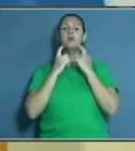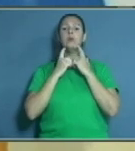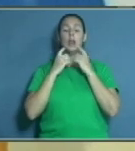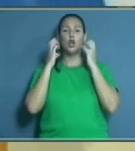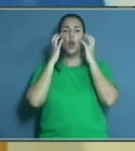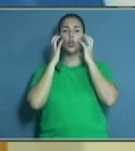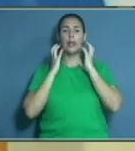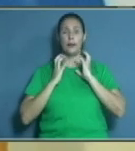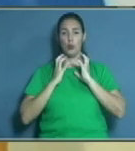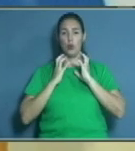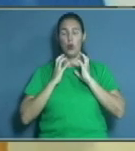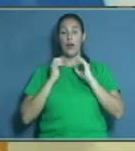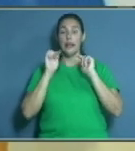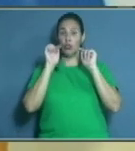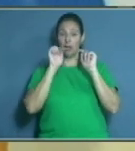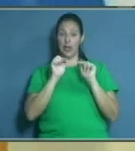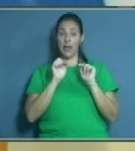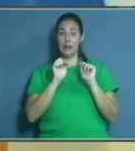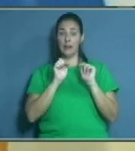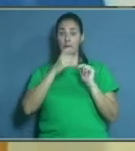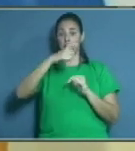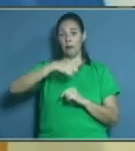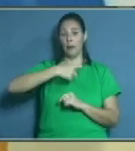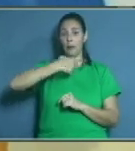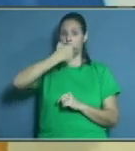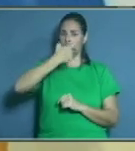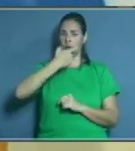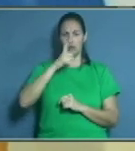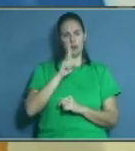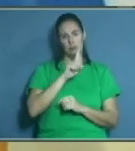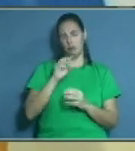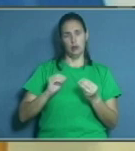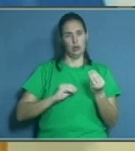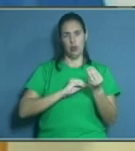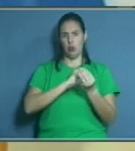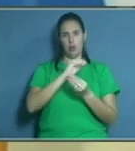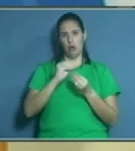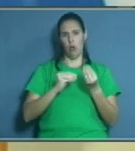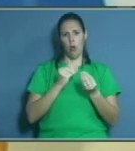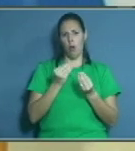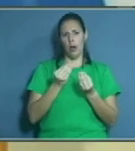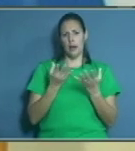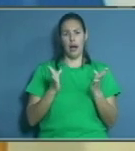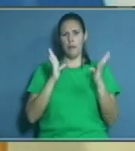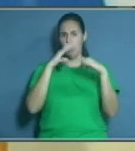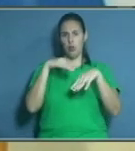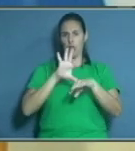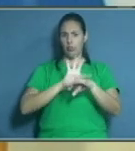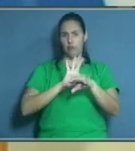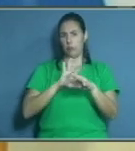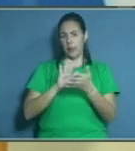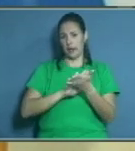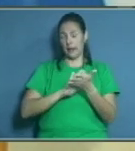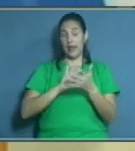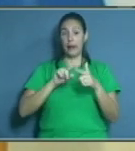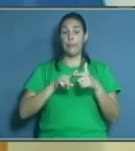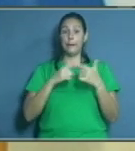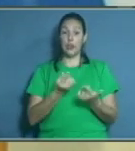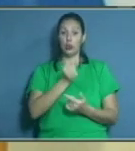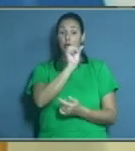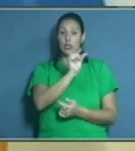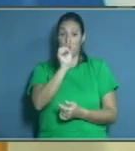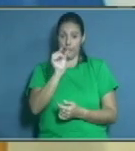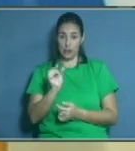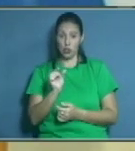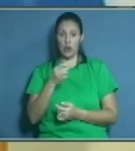directamente una prótesis dental no causa una neuralgia trigeminal. Pero, por supuesto, si el paciente